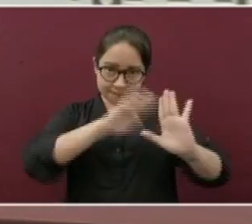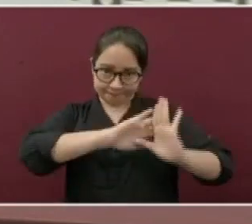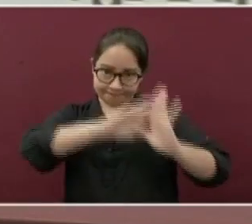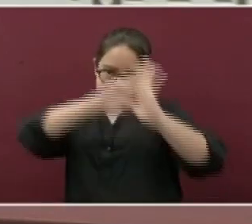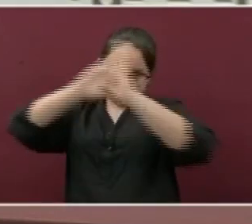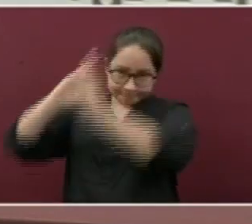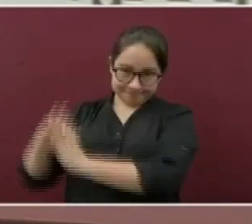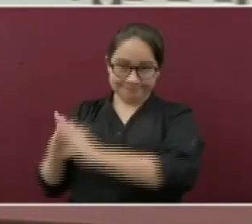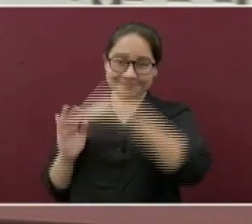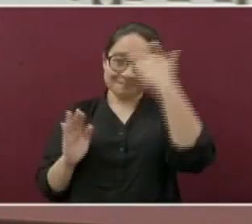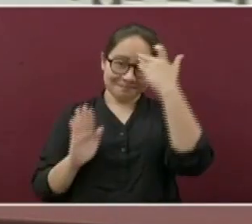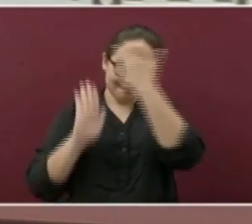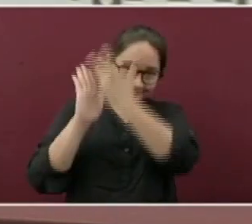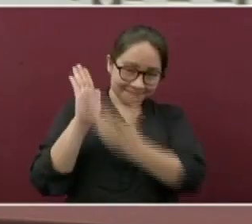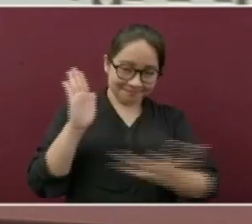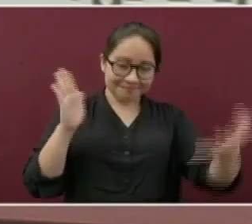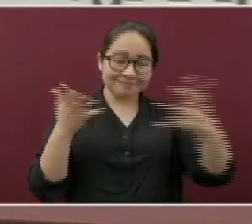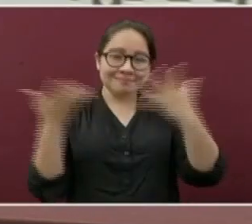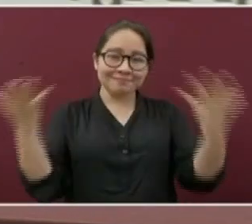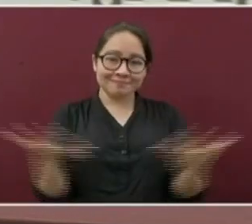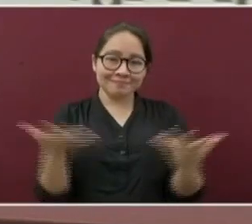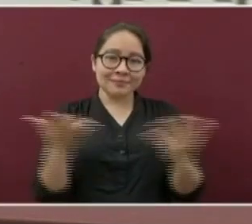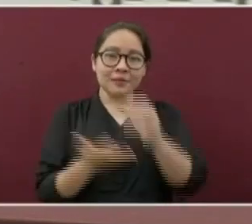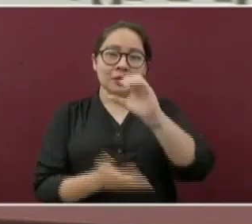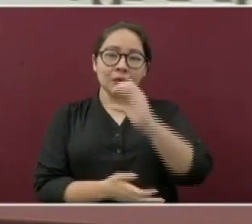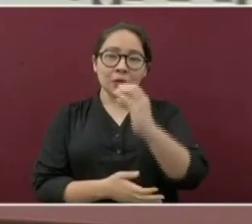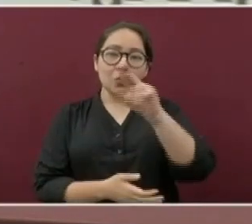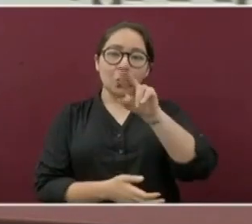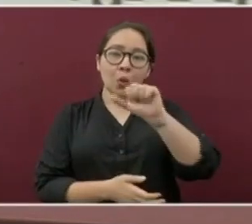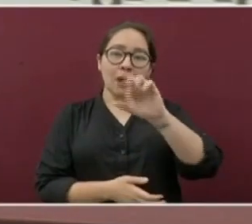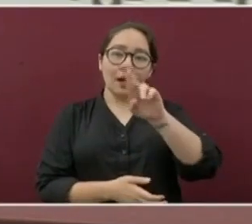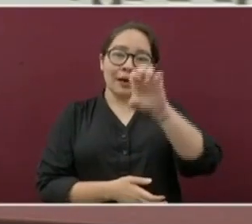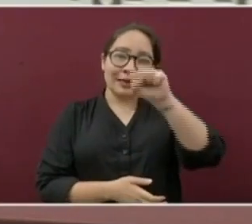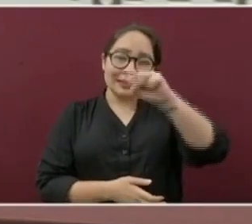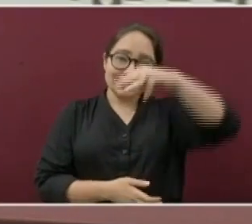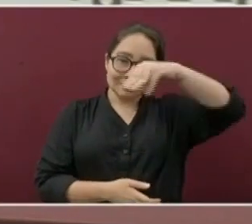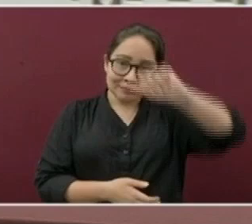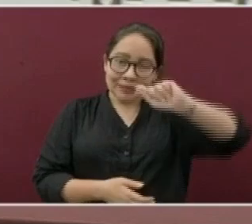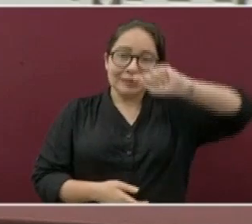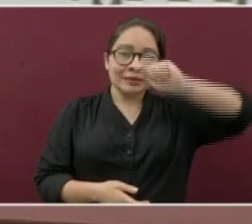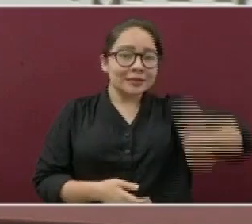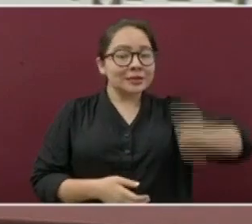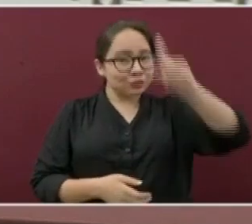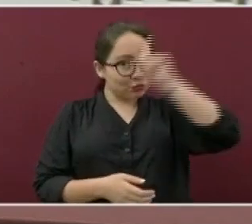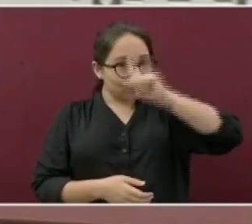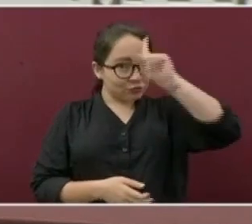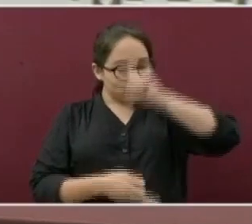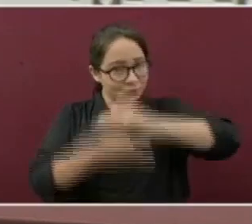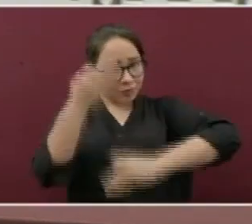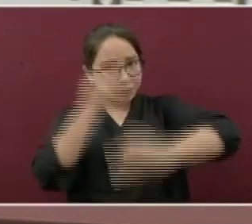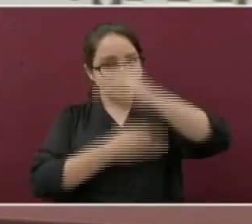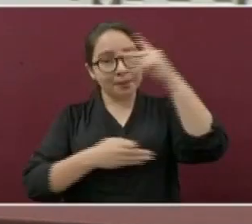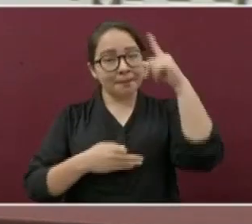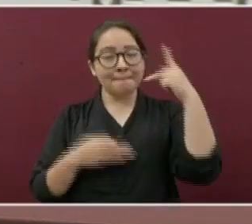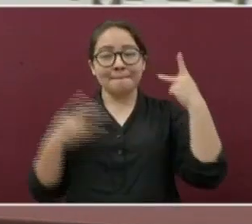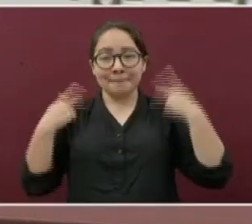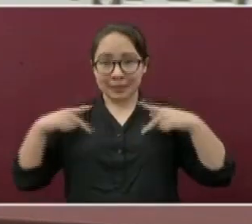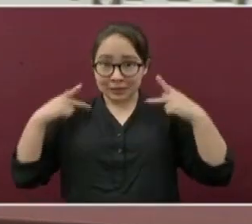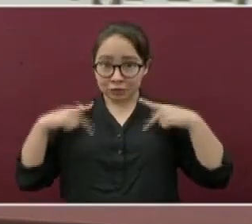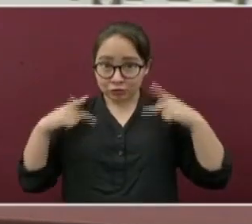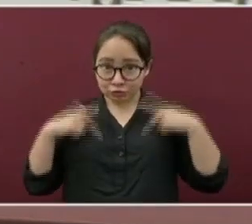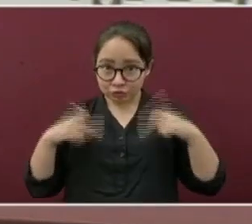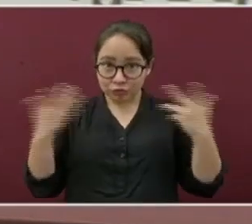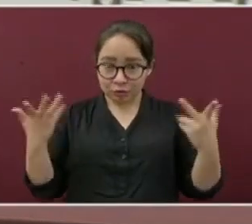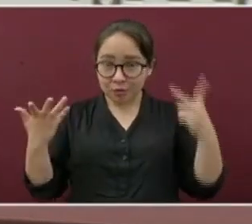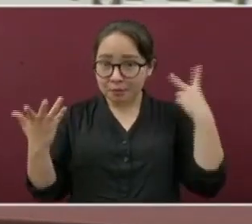derivado de la temporada de cuaresma, se les recomienda a toda la población veracruzana a consumir pescado y